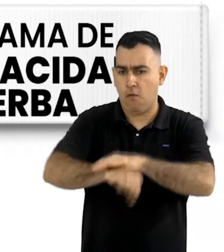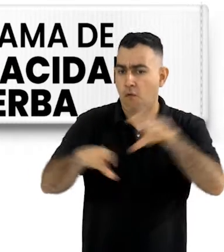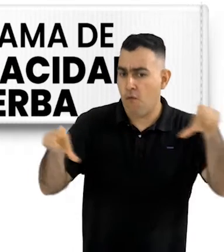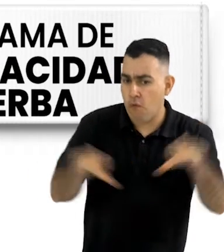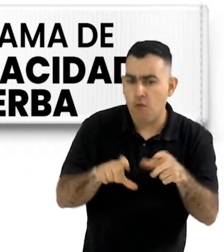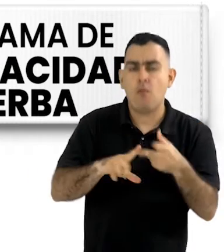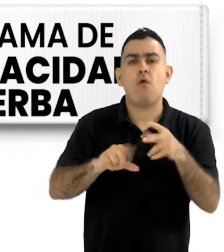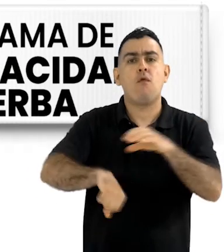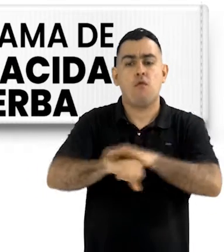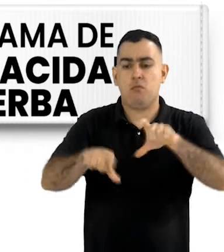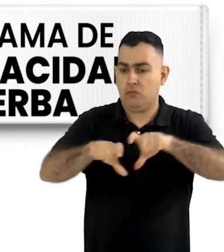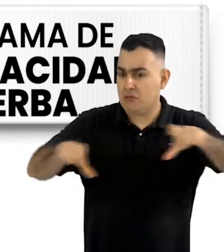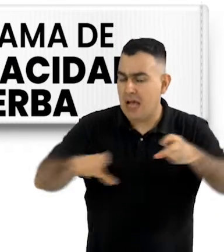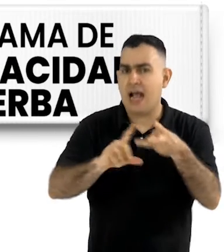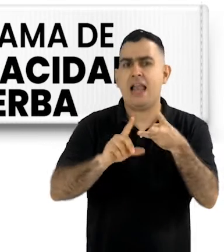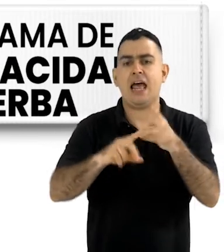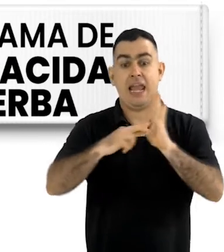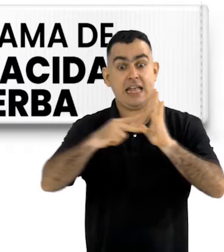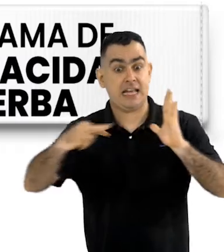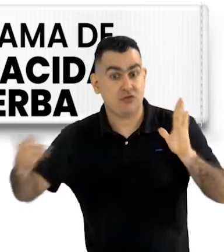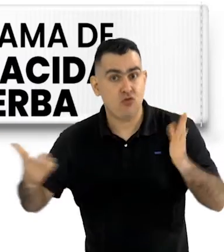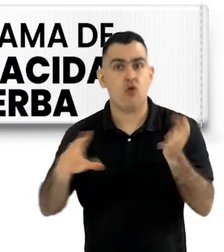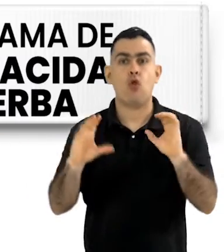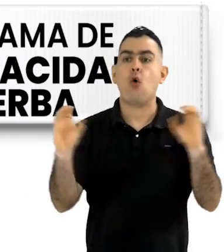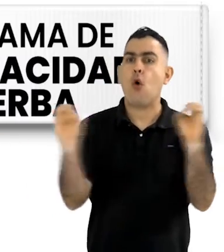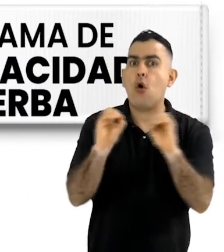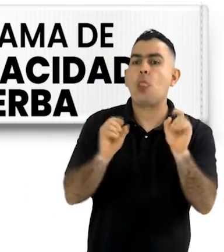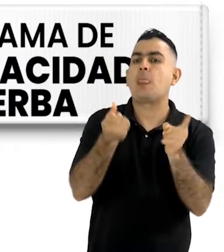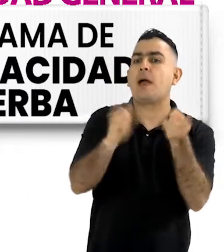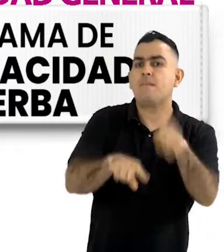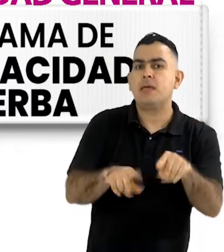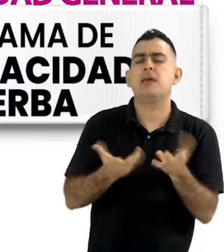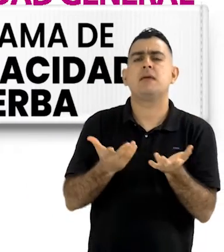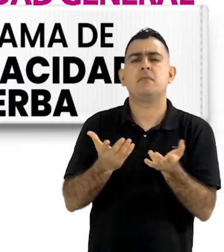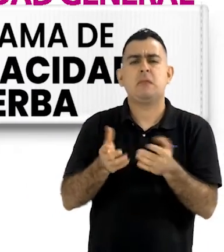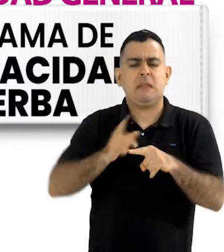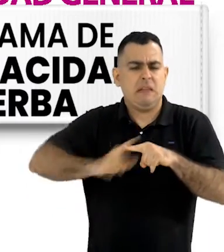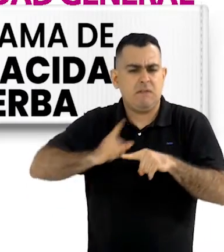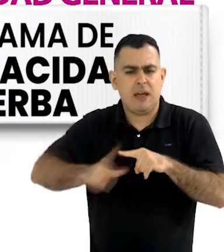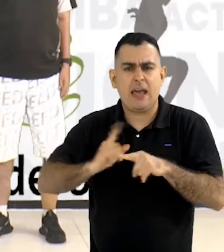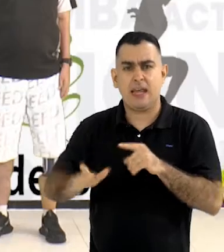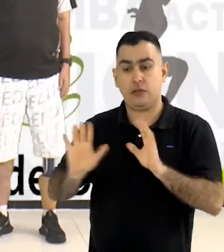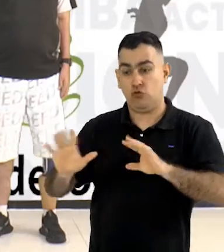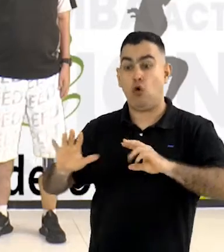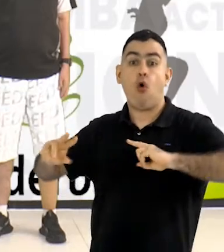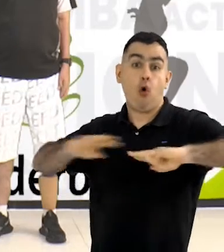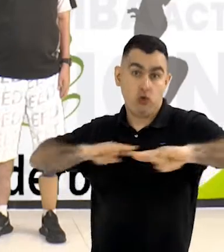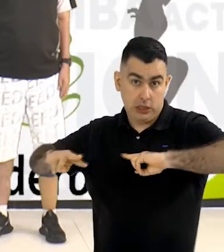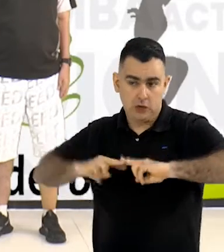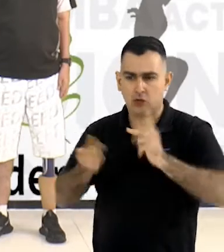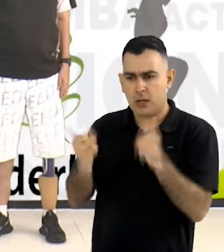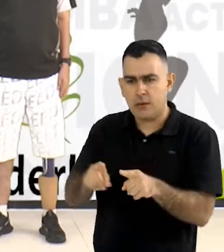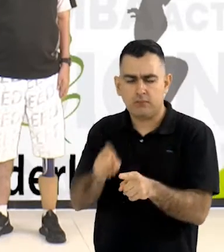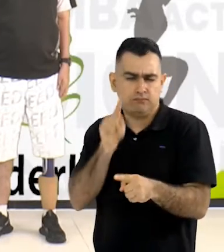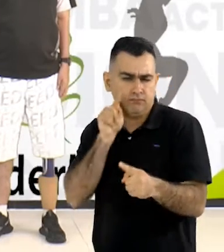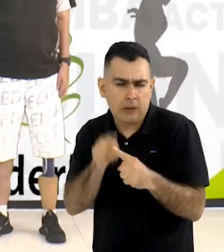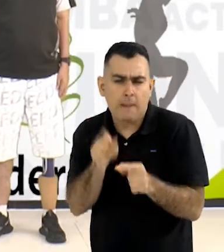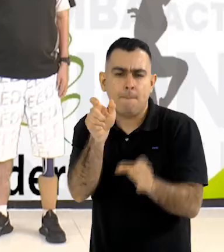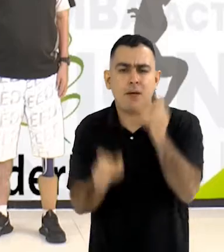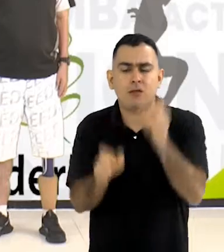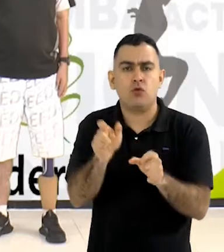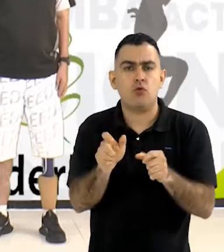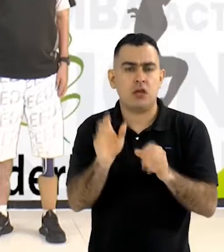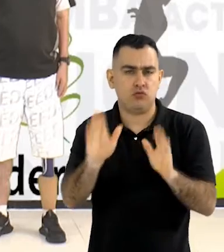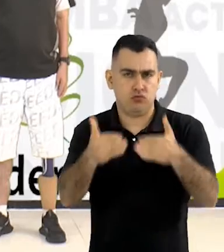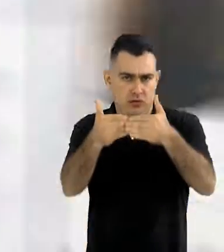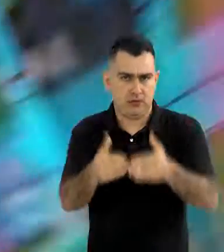microfútbol, fútbol sala, natación y el trabajo de motricidad general coordinación en los muchachos